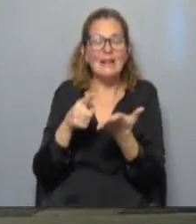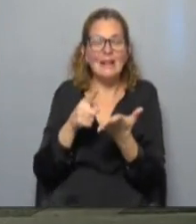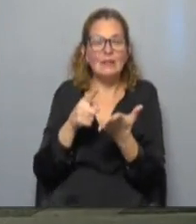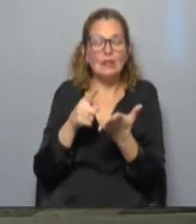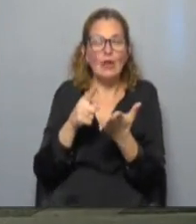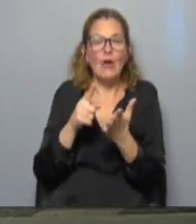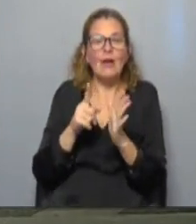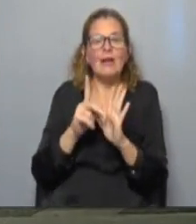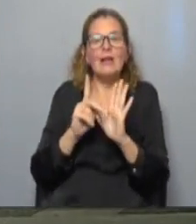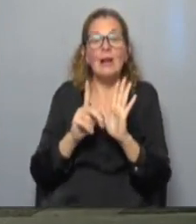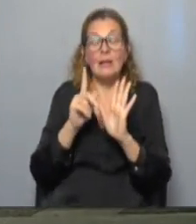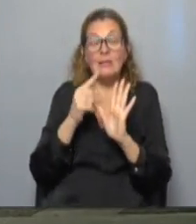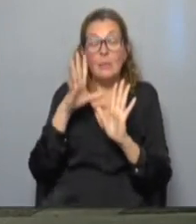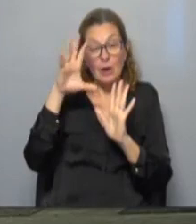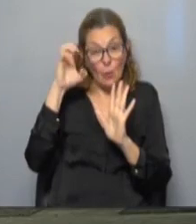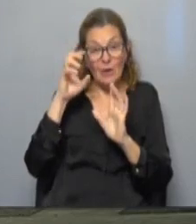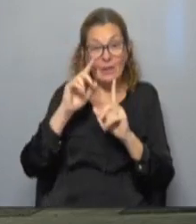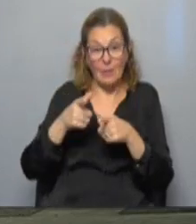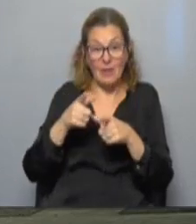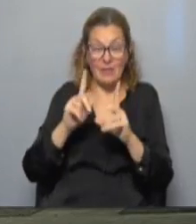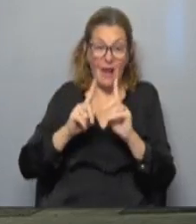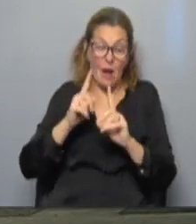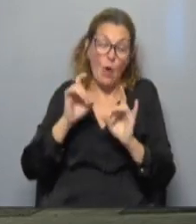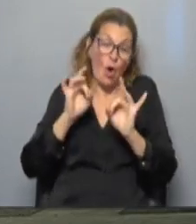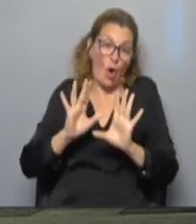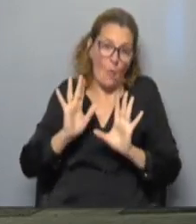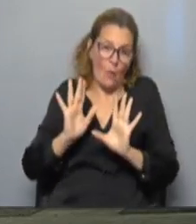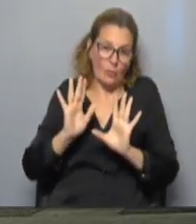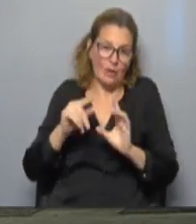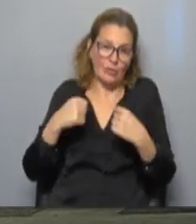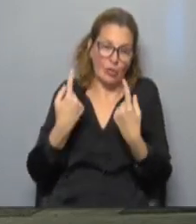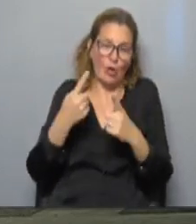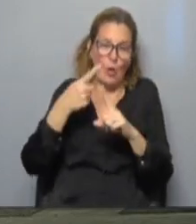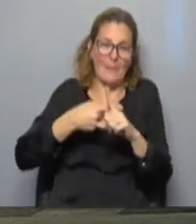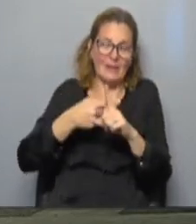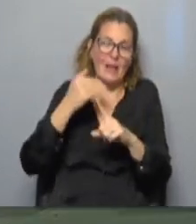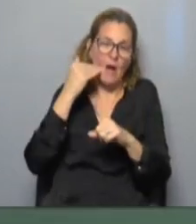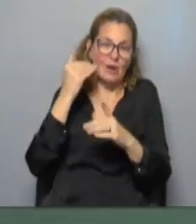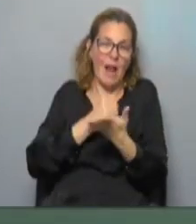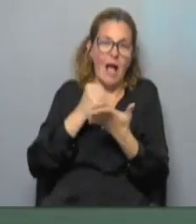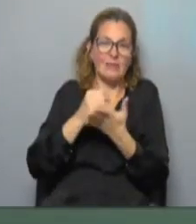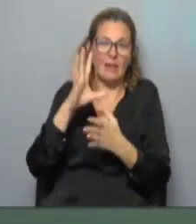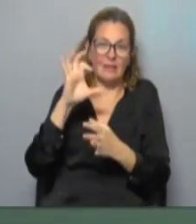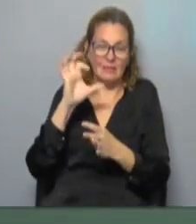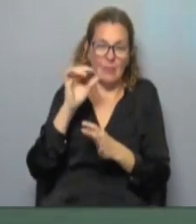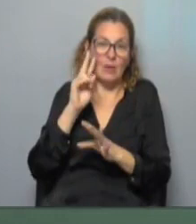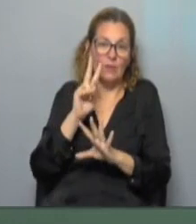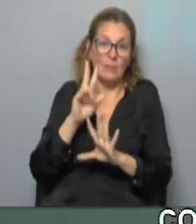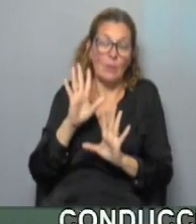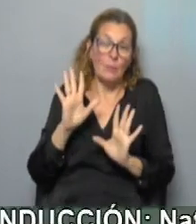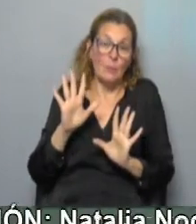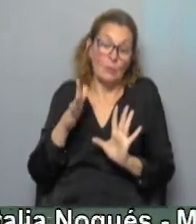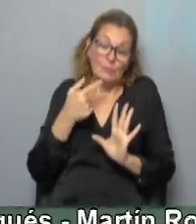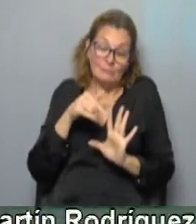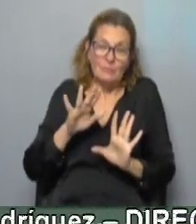este del país. Inumet recuerda que se trata de un fenómeno común entre los meses de abril y septiembre. Así que estamos en época,